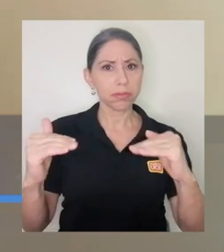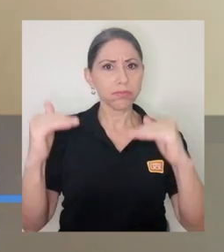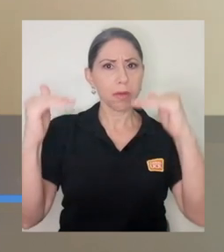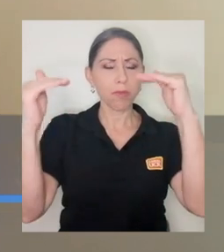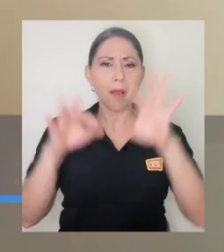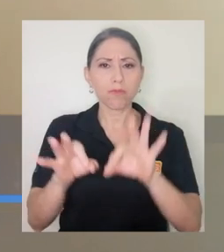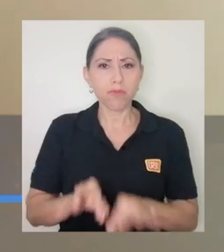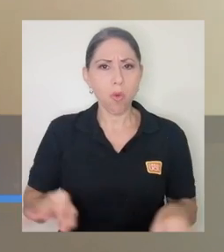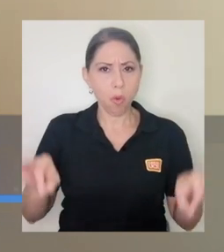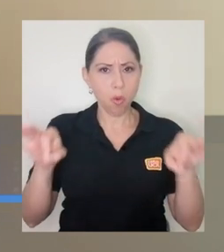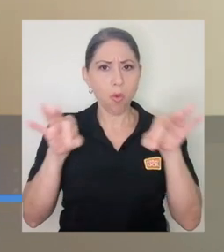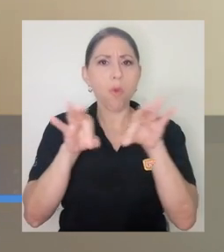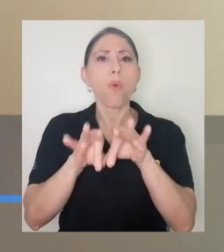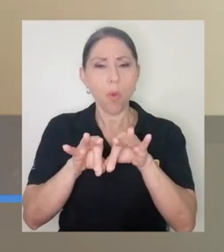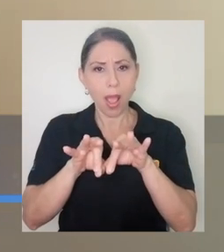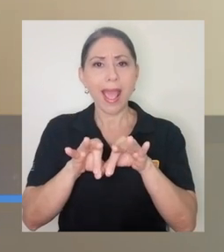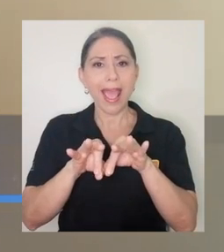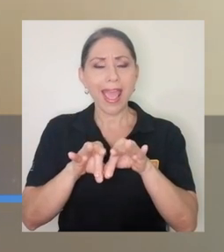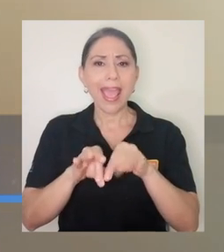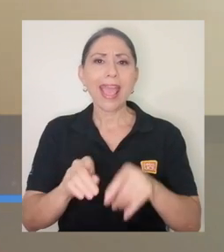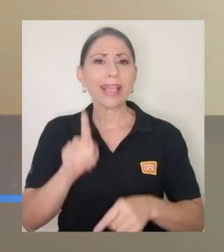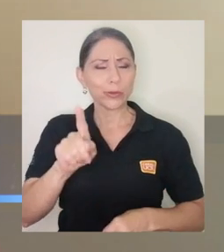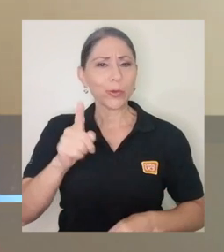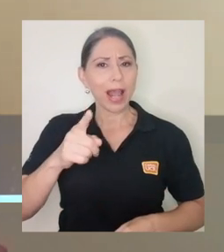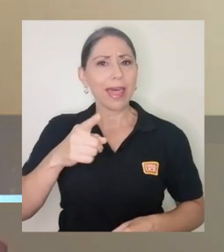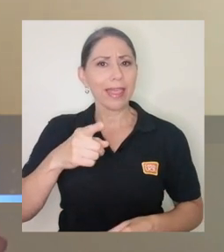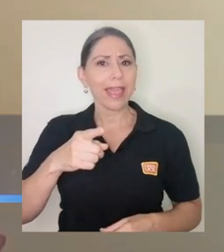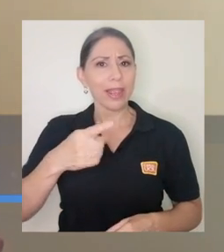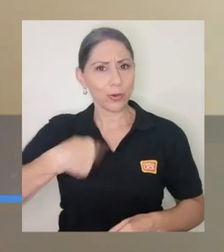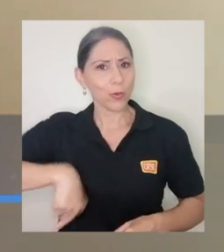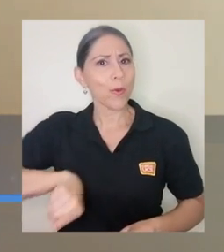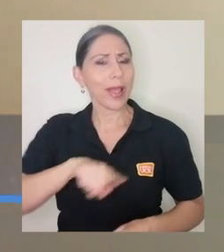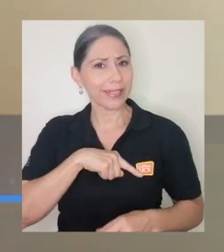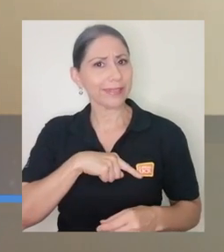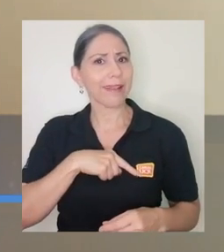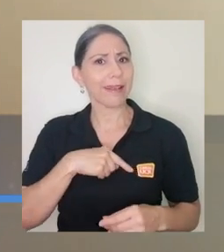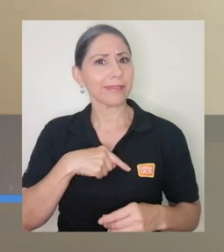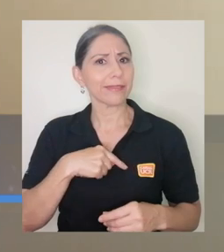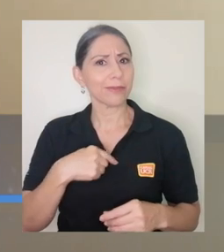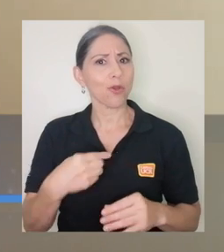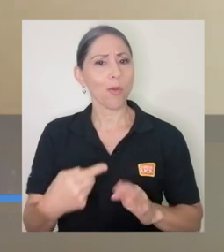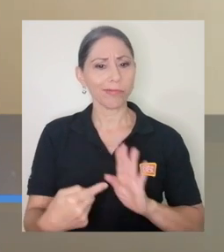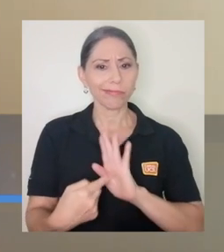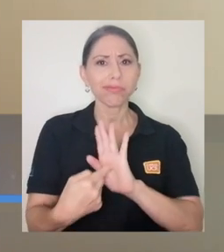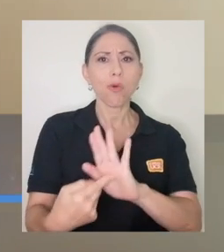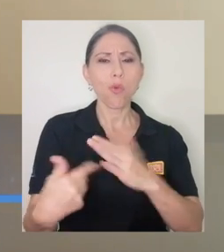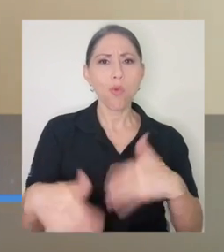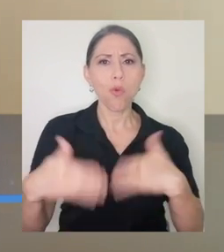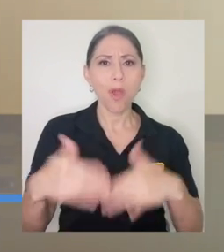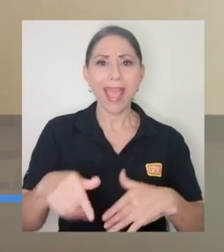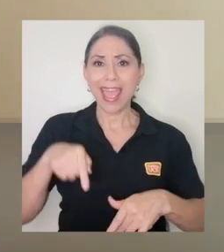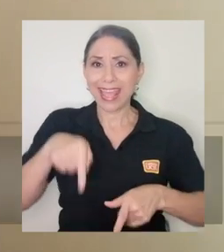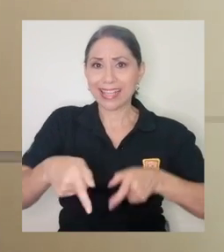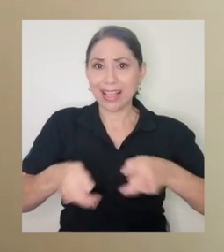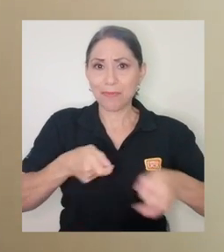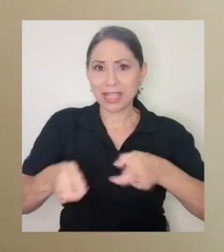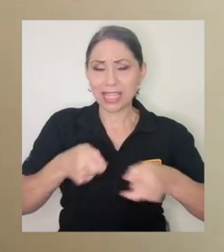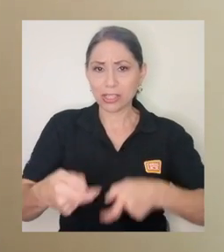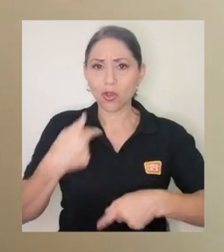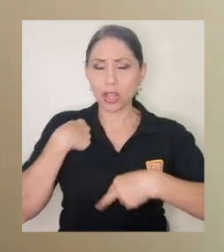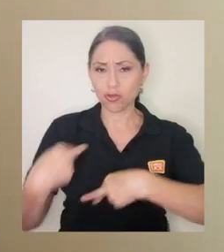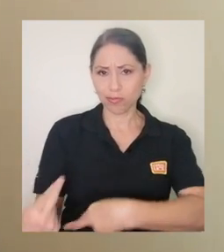las banderas durante esta administración que me ha correspondido estar